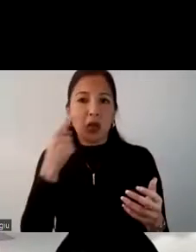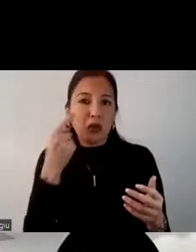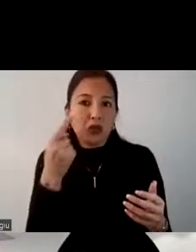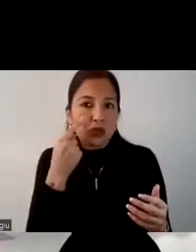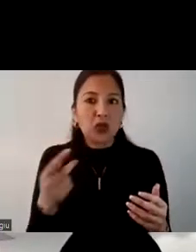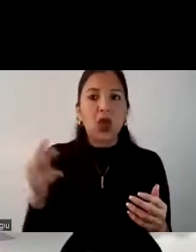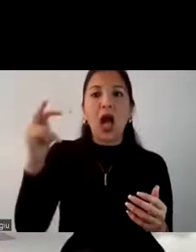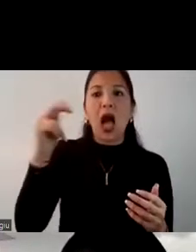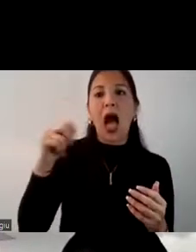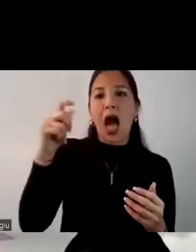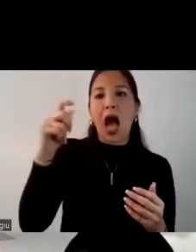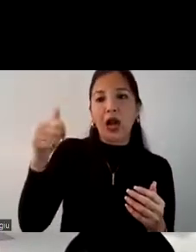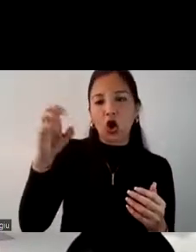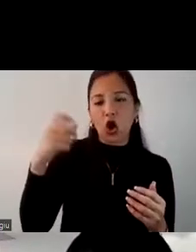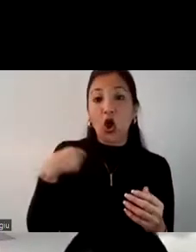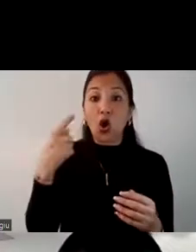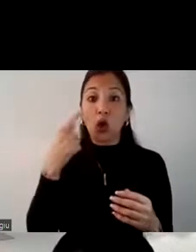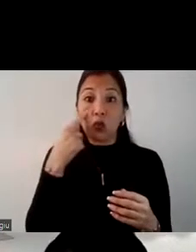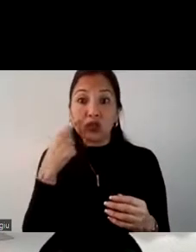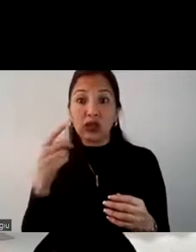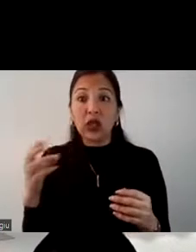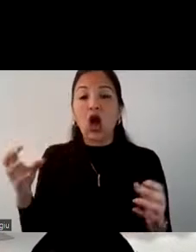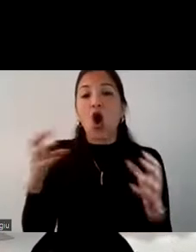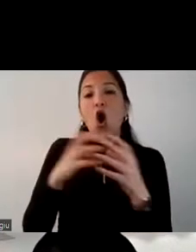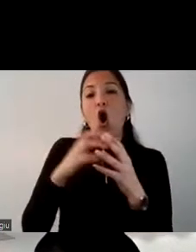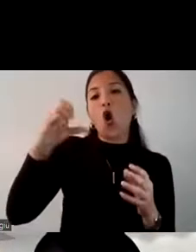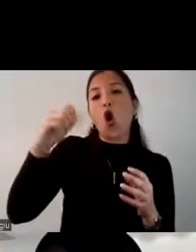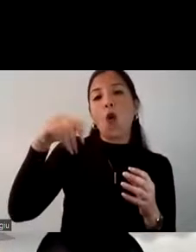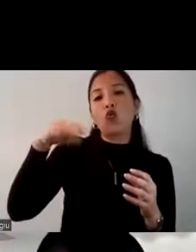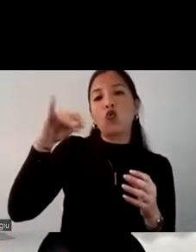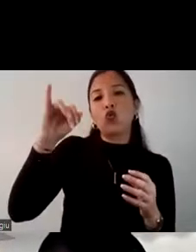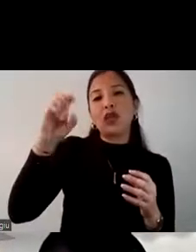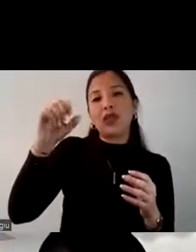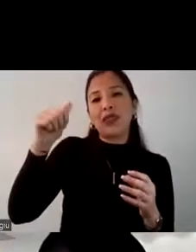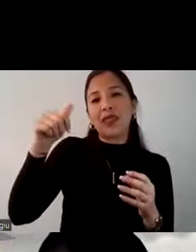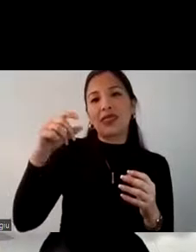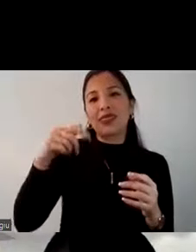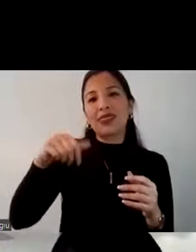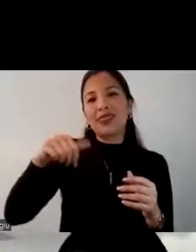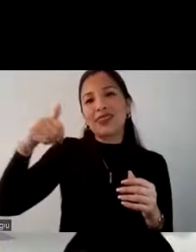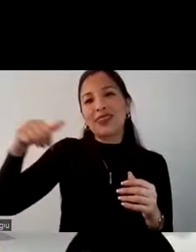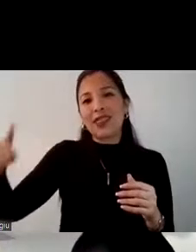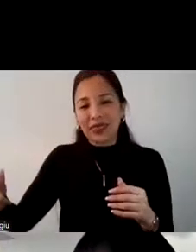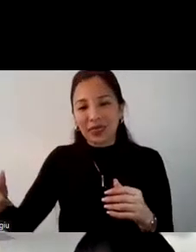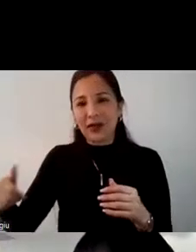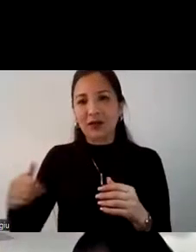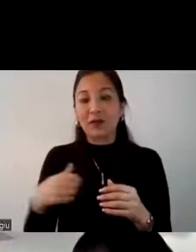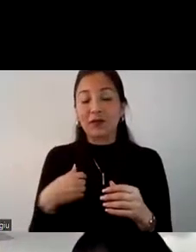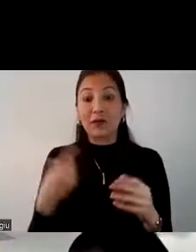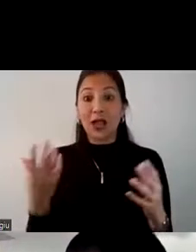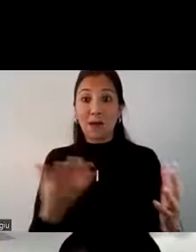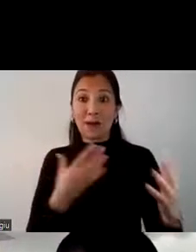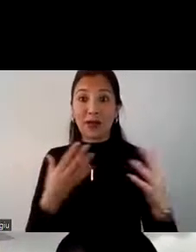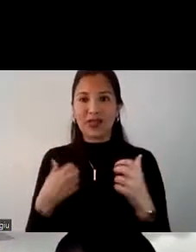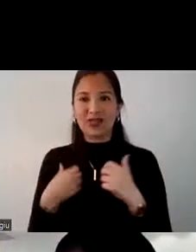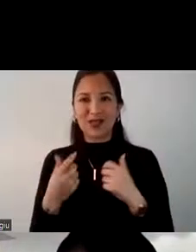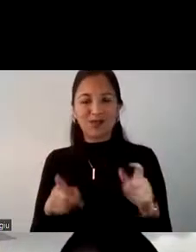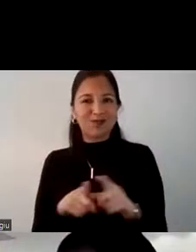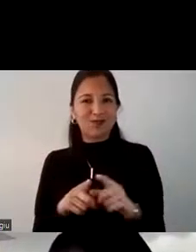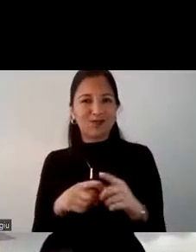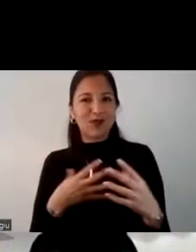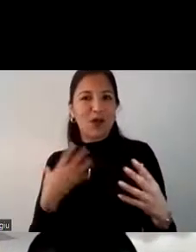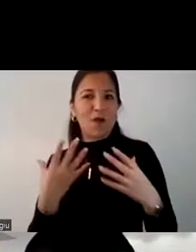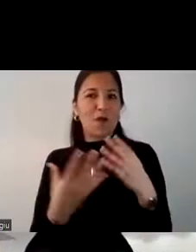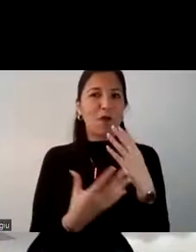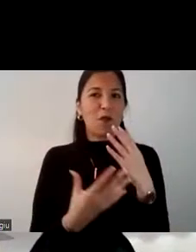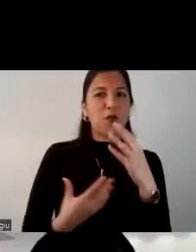arqueológicos o visitar comunidades nativas, porque eso es vivir la experiencia un poco más a profundidad y poder también tener